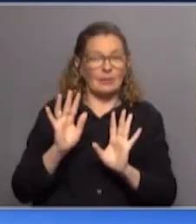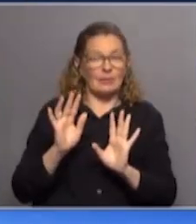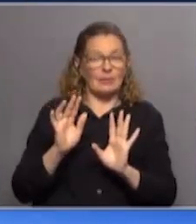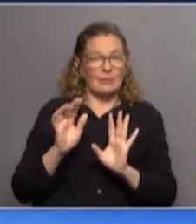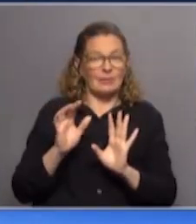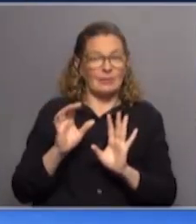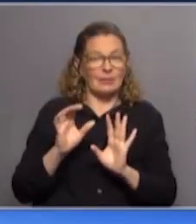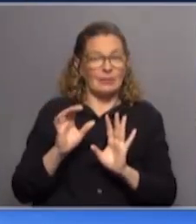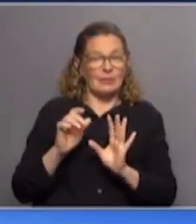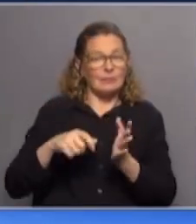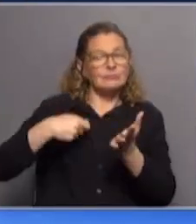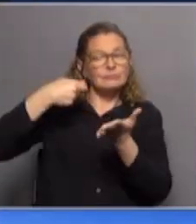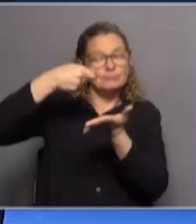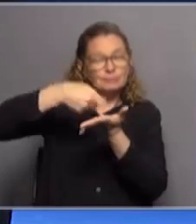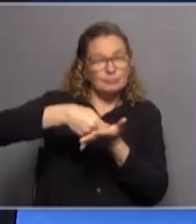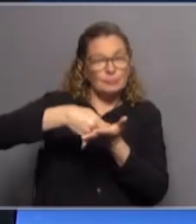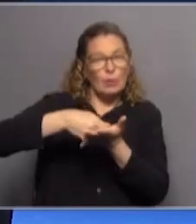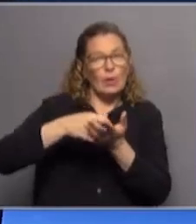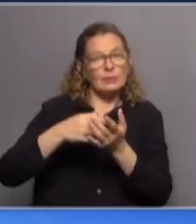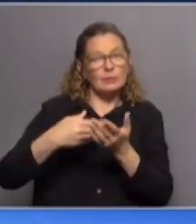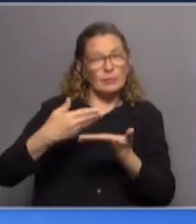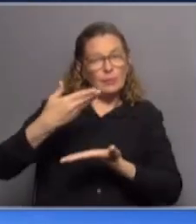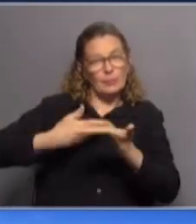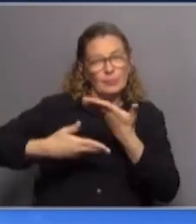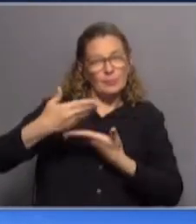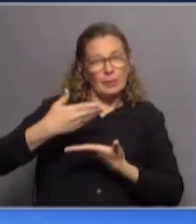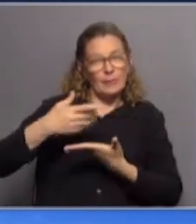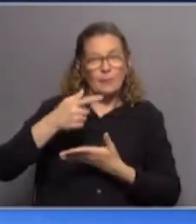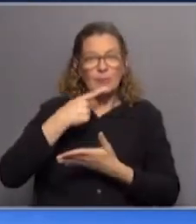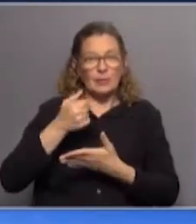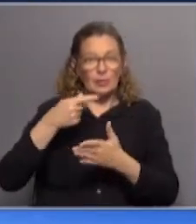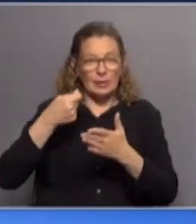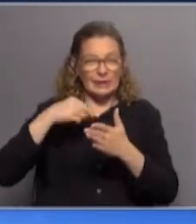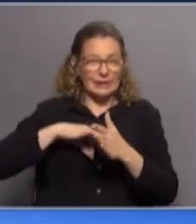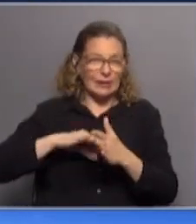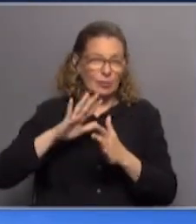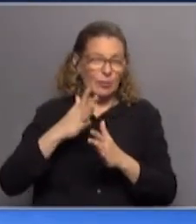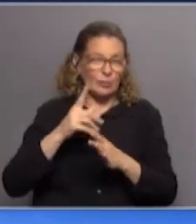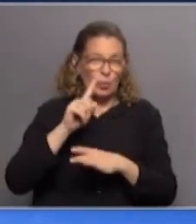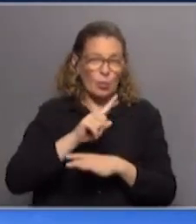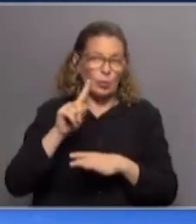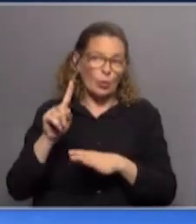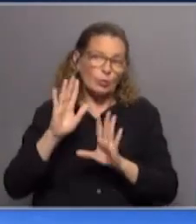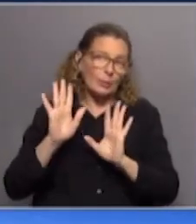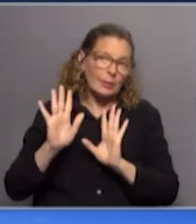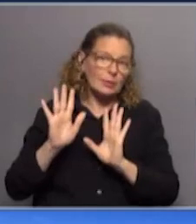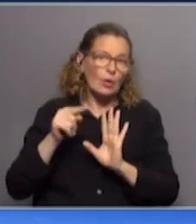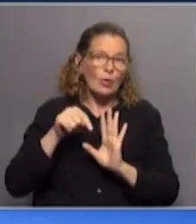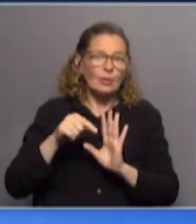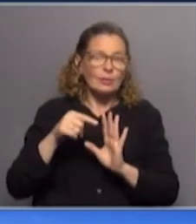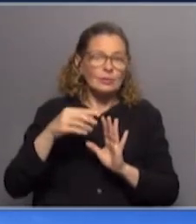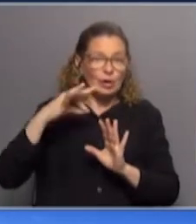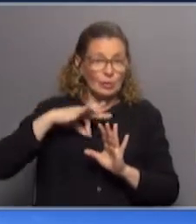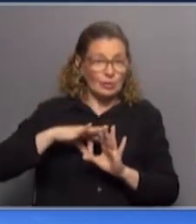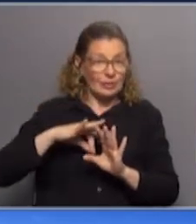su inversión o en su relación entre el pasivo y los ingresos que andan más o menos en uno a uno no hoy están los